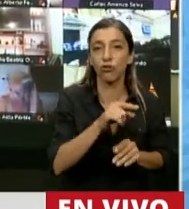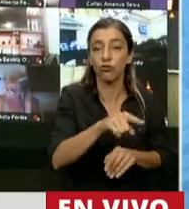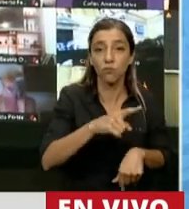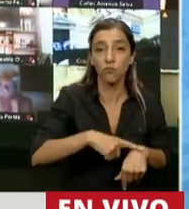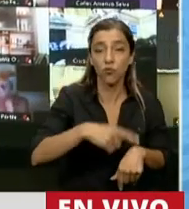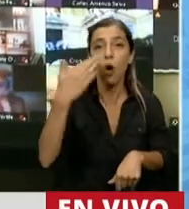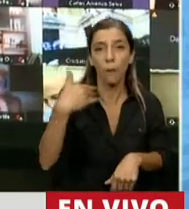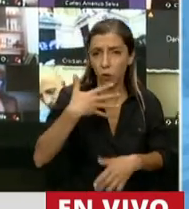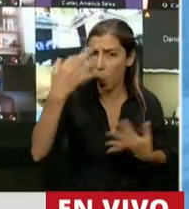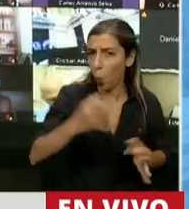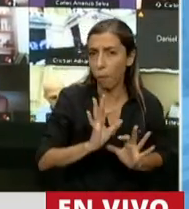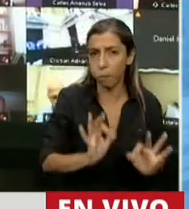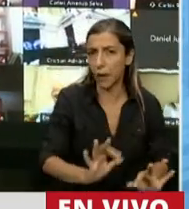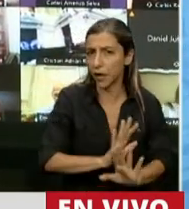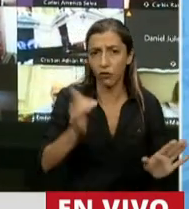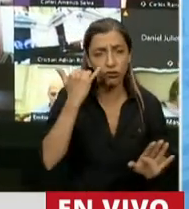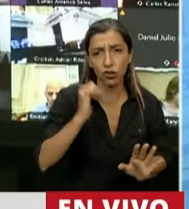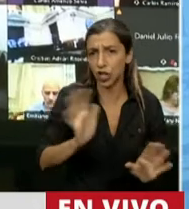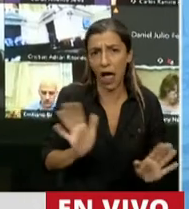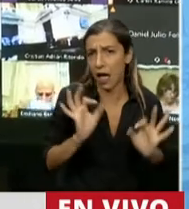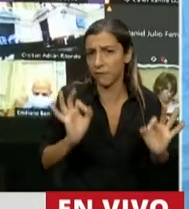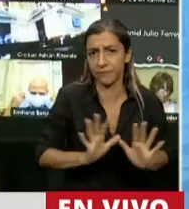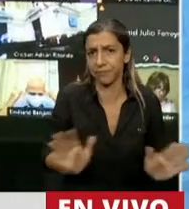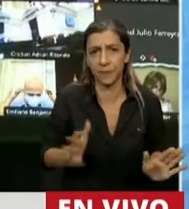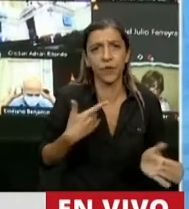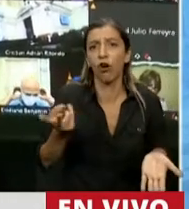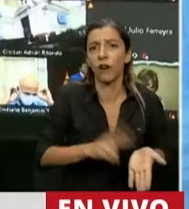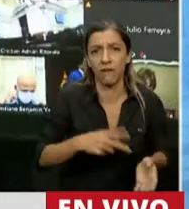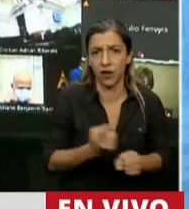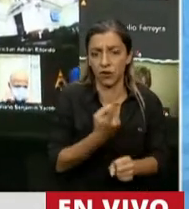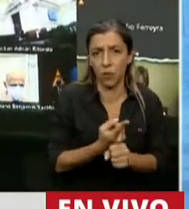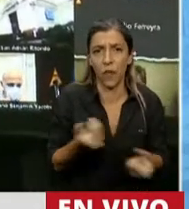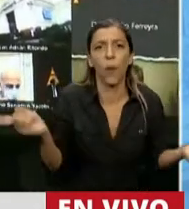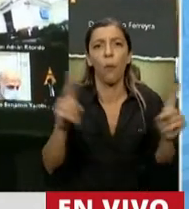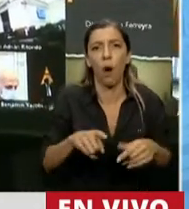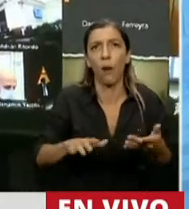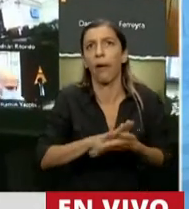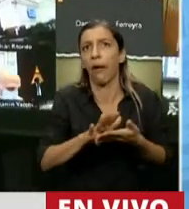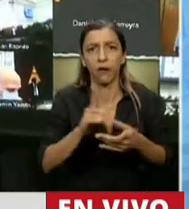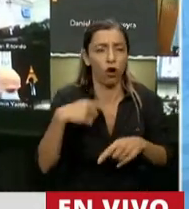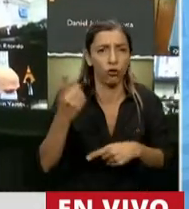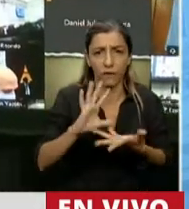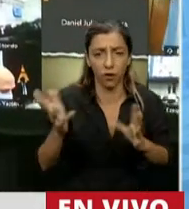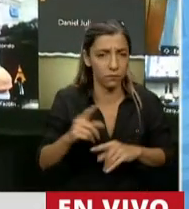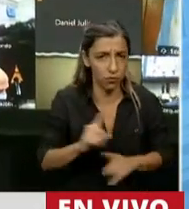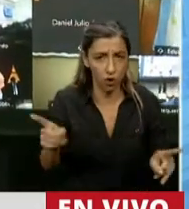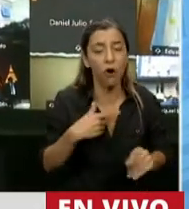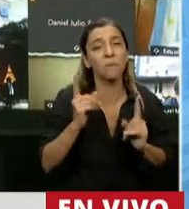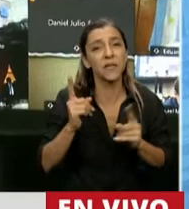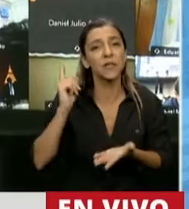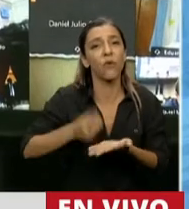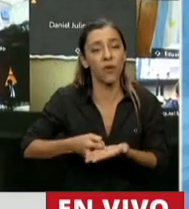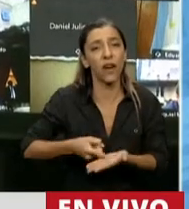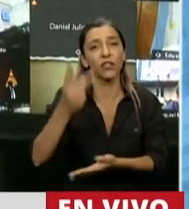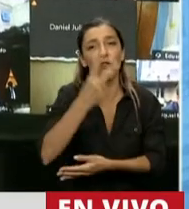esa obligación ya está ejecutada y agotada, no se puede hacer otra vez, que fue la que consumó el decreto 257 y lo fijó